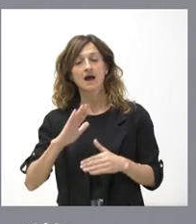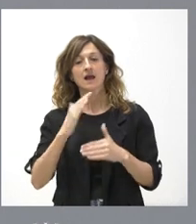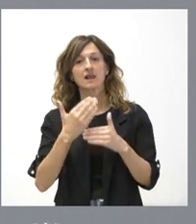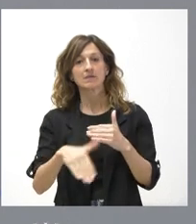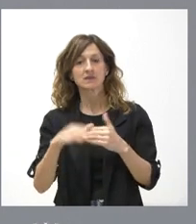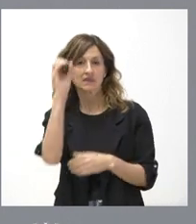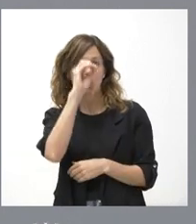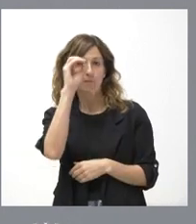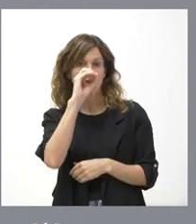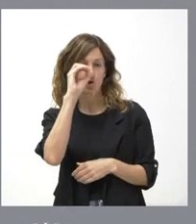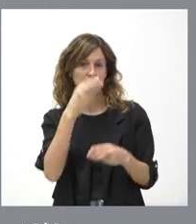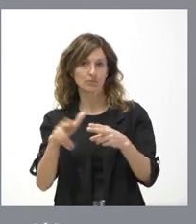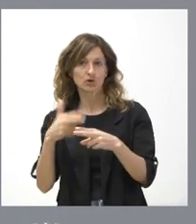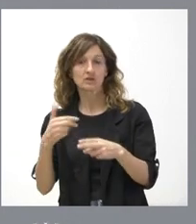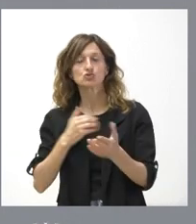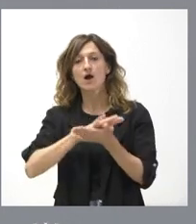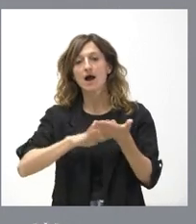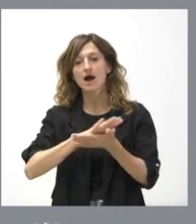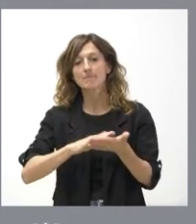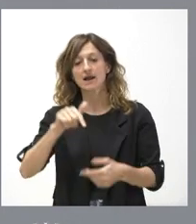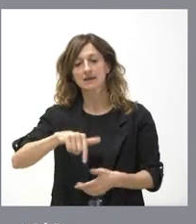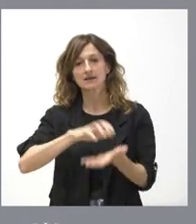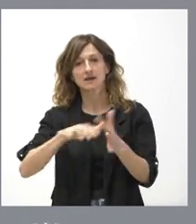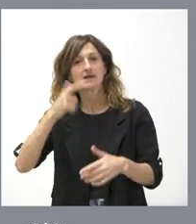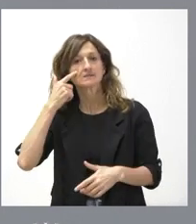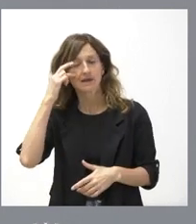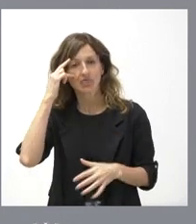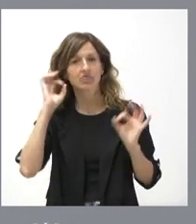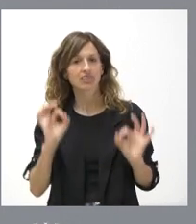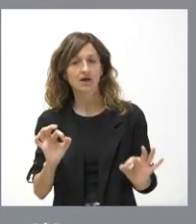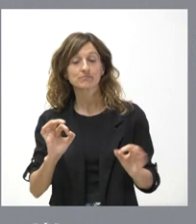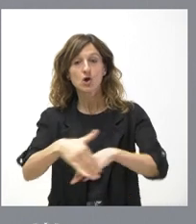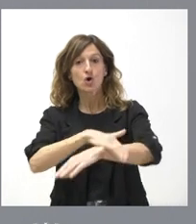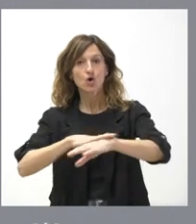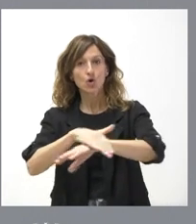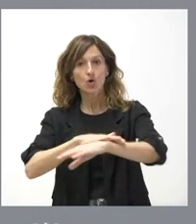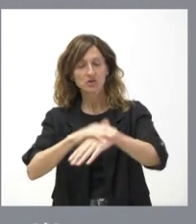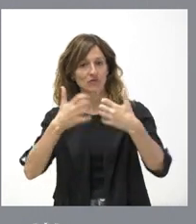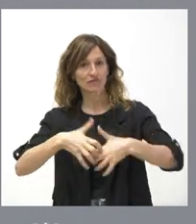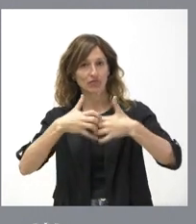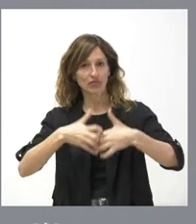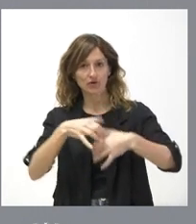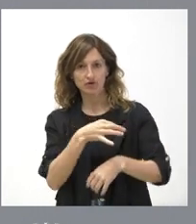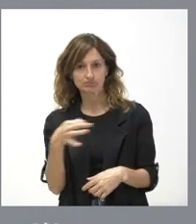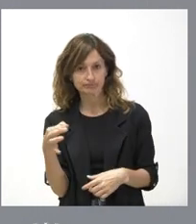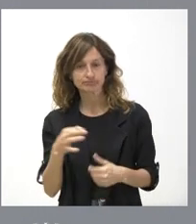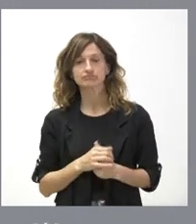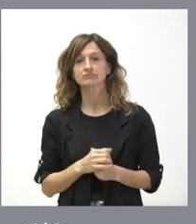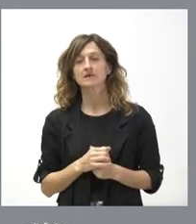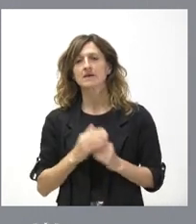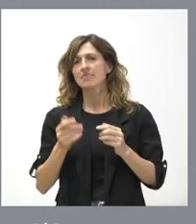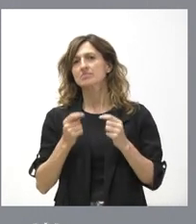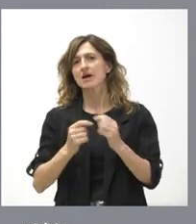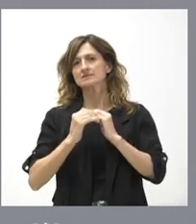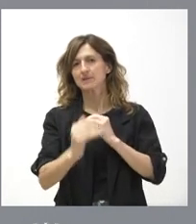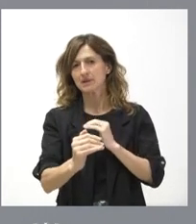políticas. Yo le puedo hablar de la experiencia que tenemos en Castilla y León. En Castilla y León tenemos un Gobierno que funciona, un Gobierno que da estabilidad,